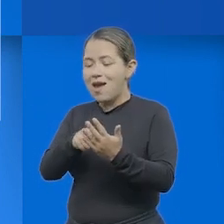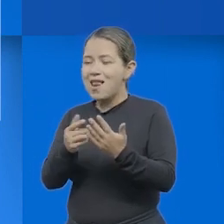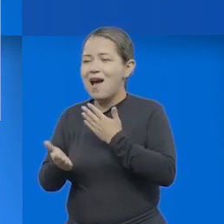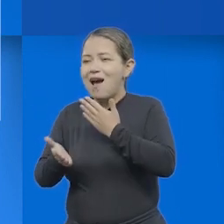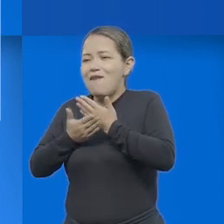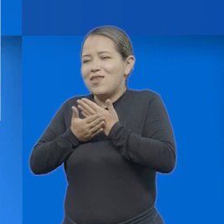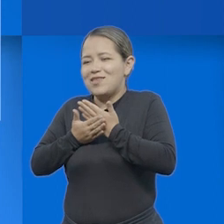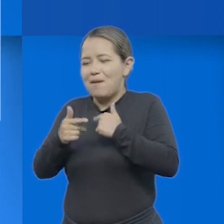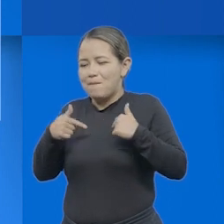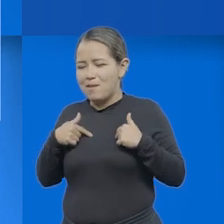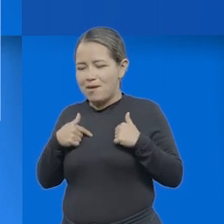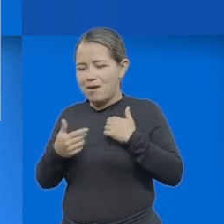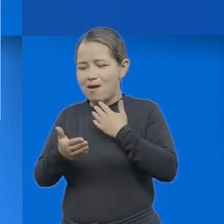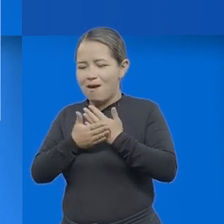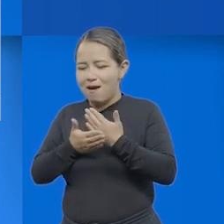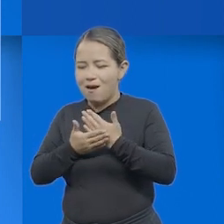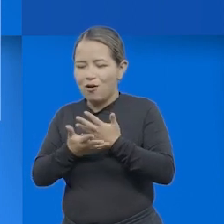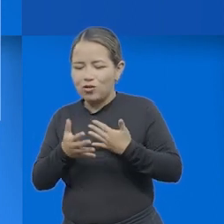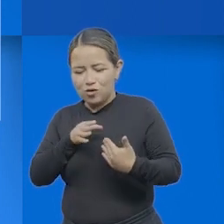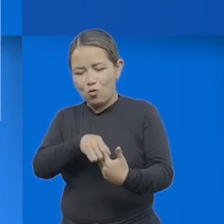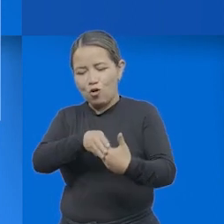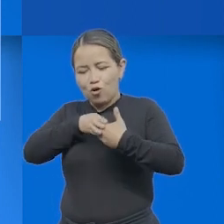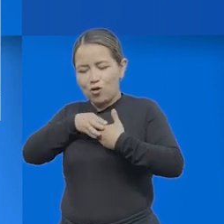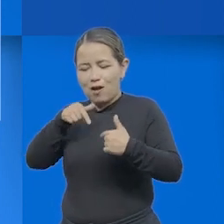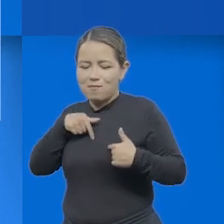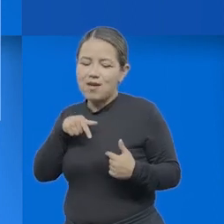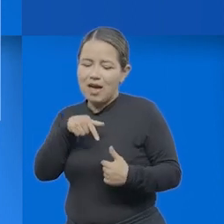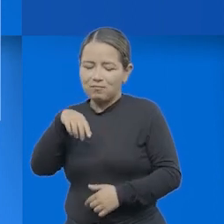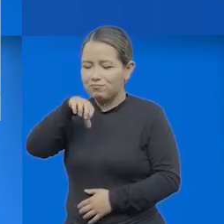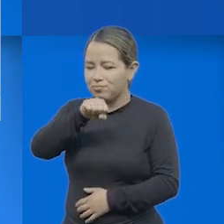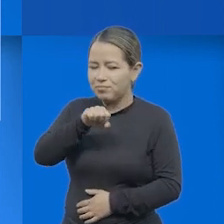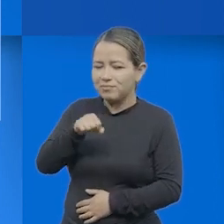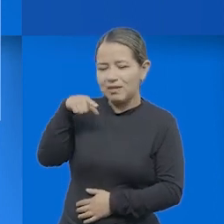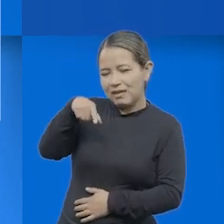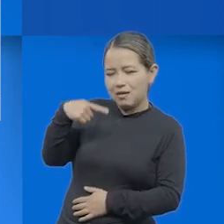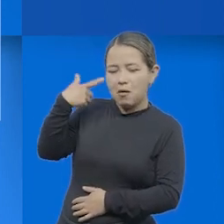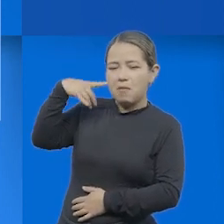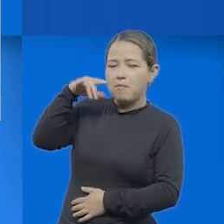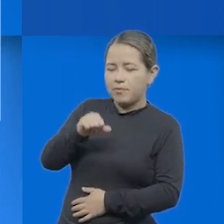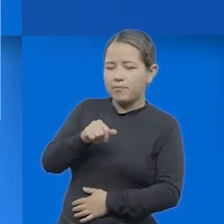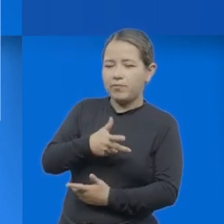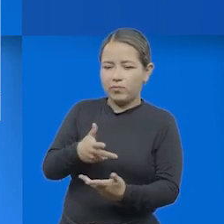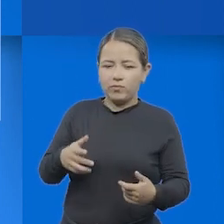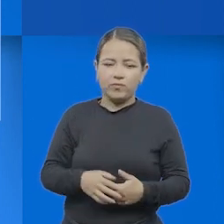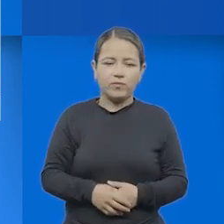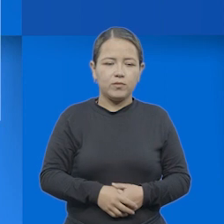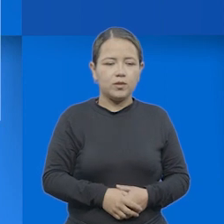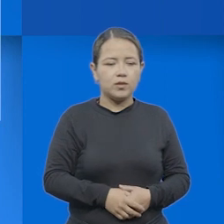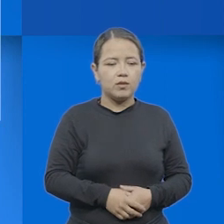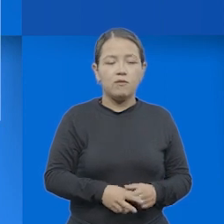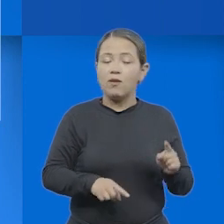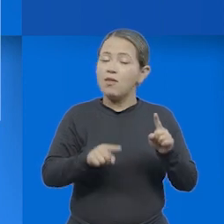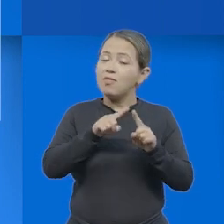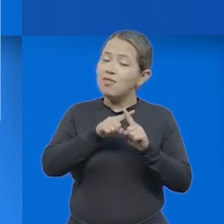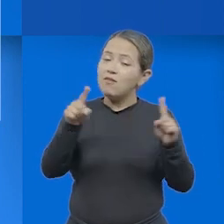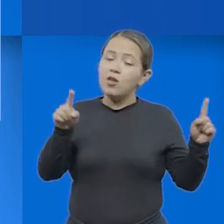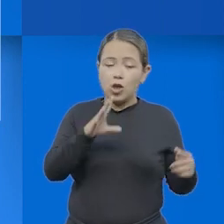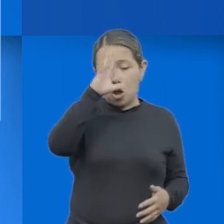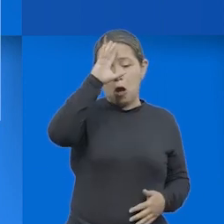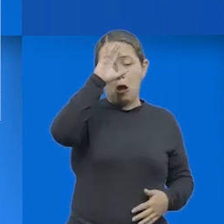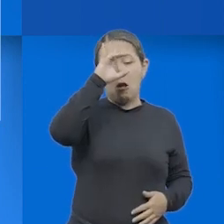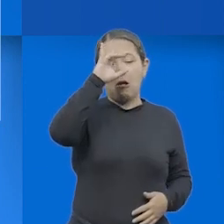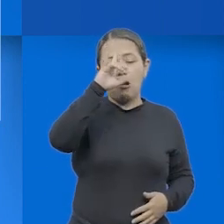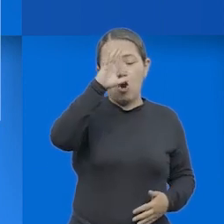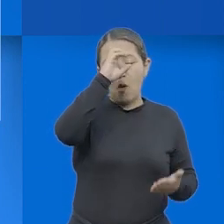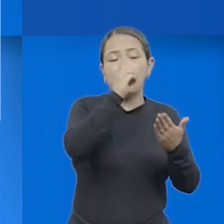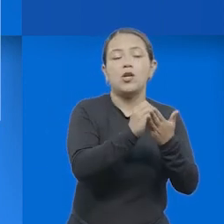debe dar unos indicios, debe tener unas huellas que me permitan a mí hacer esa inferencia. Por tanto, no hay lugar a que pensemos que